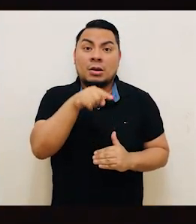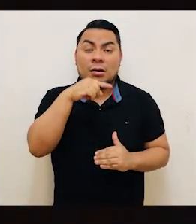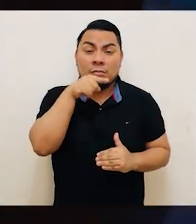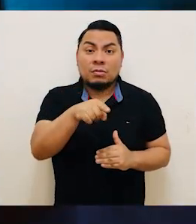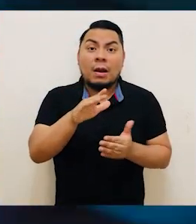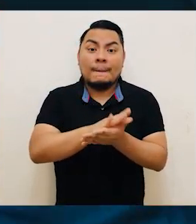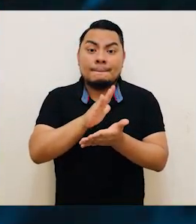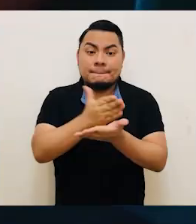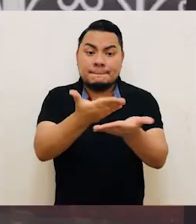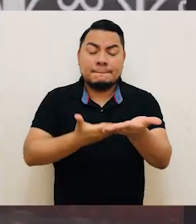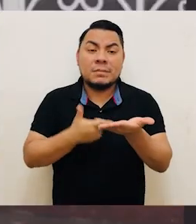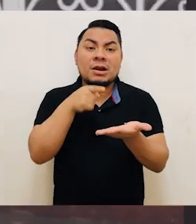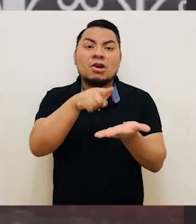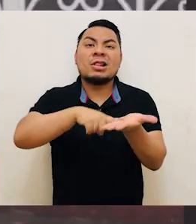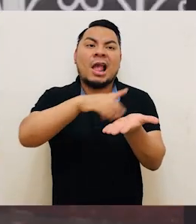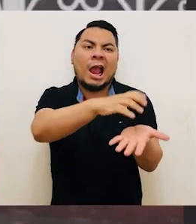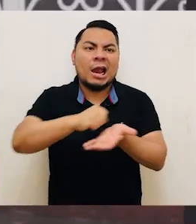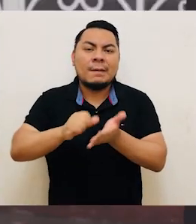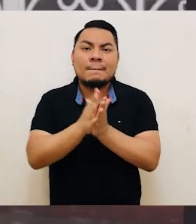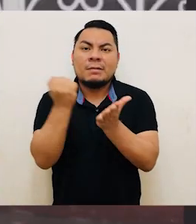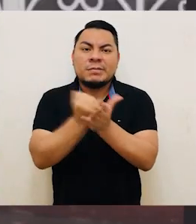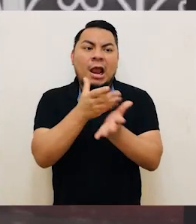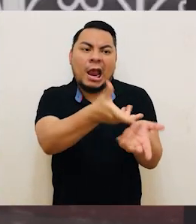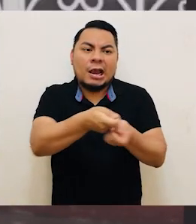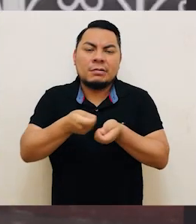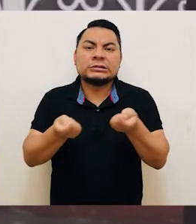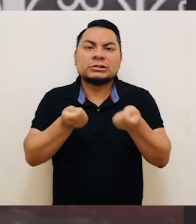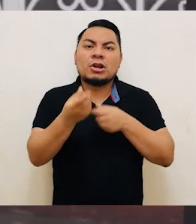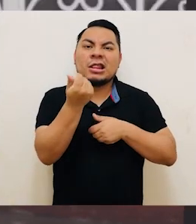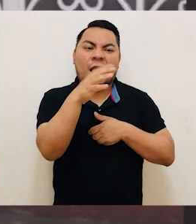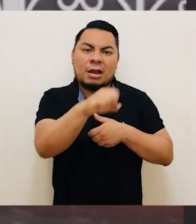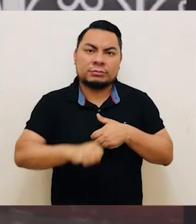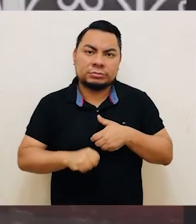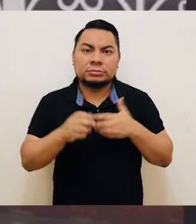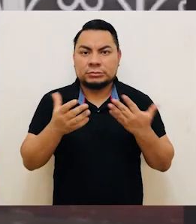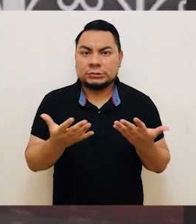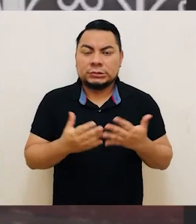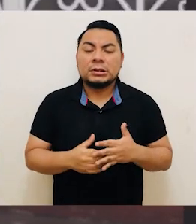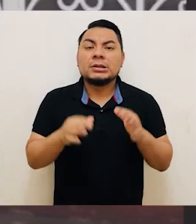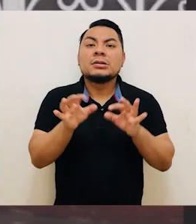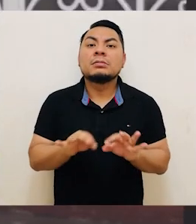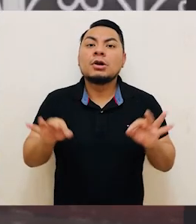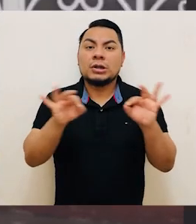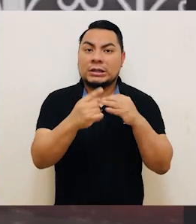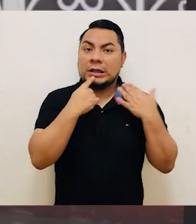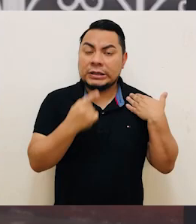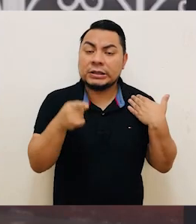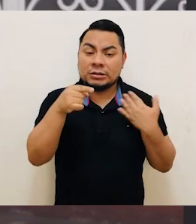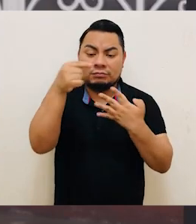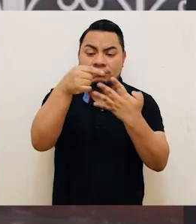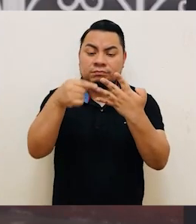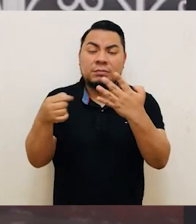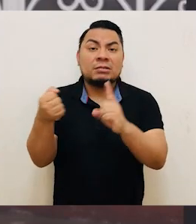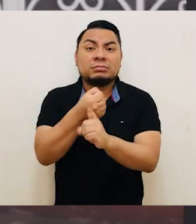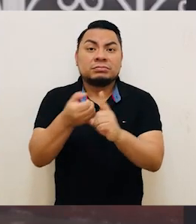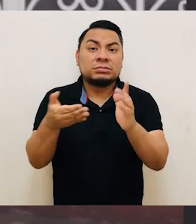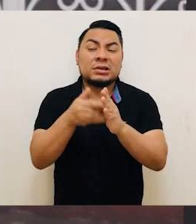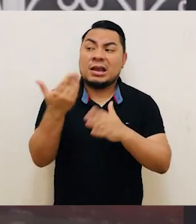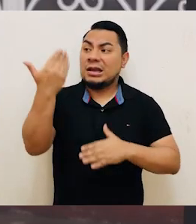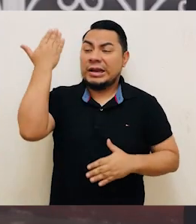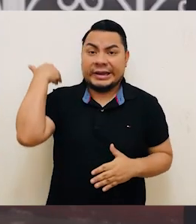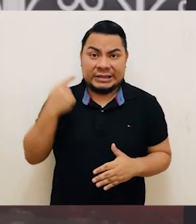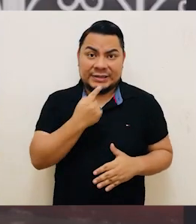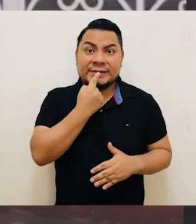si controla tu dinero. Es importante resaltar que los tipos de violencia anteriormente mencionados no solamente se van a